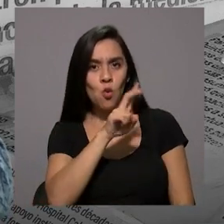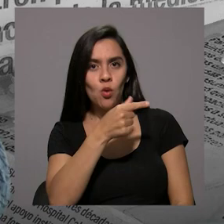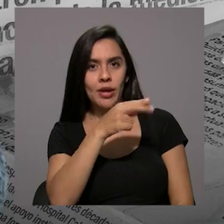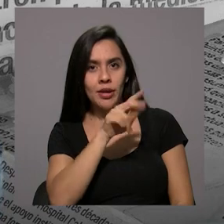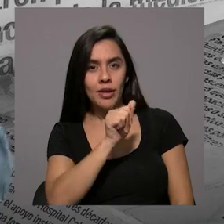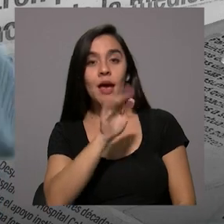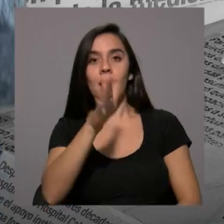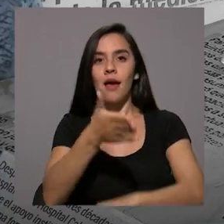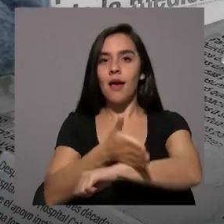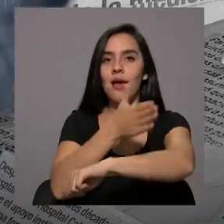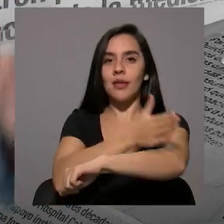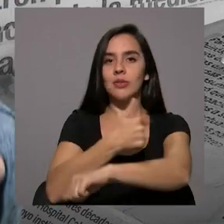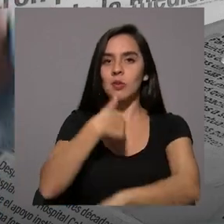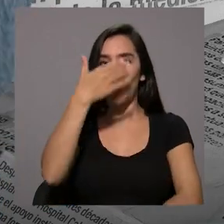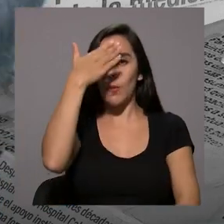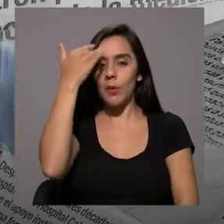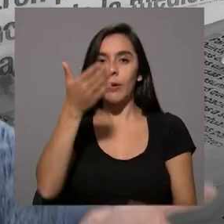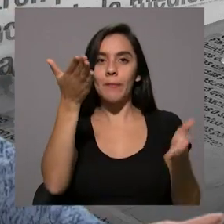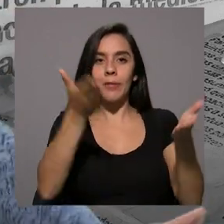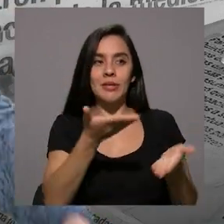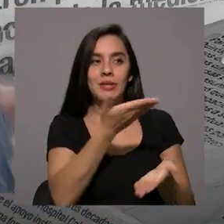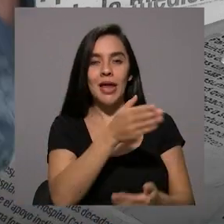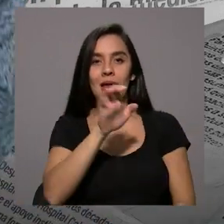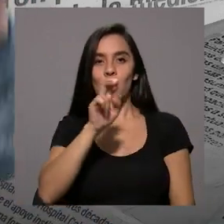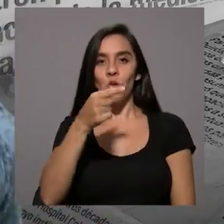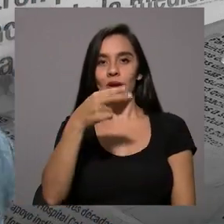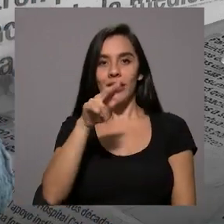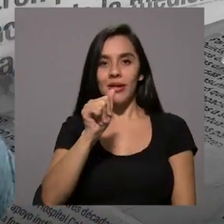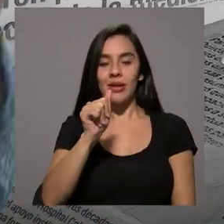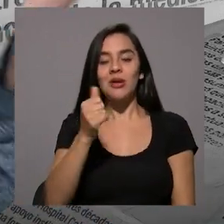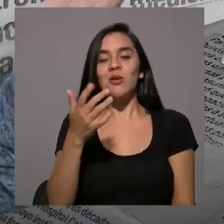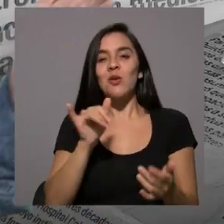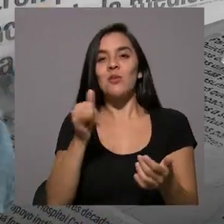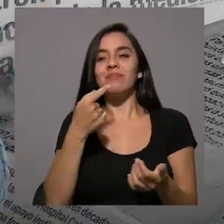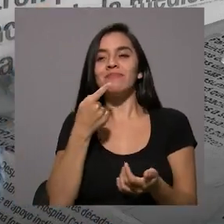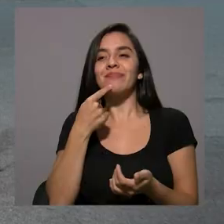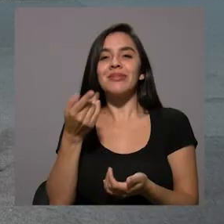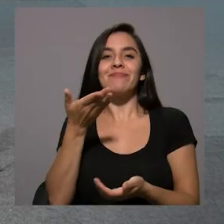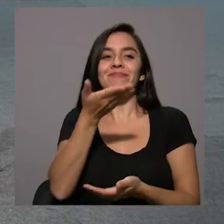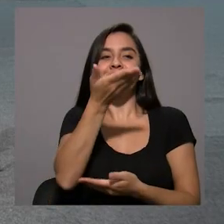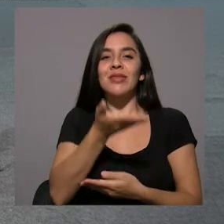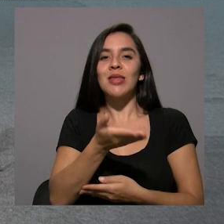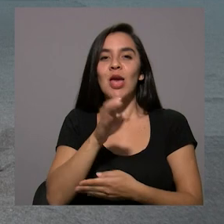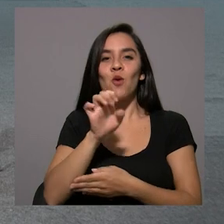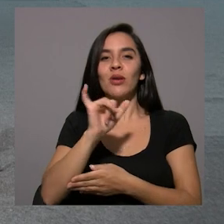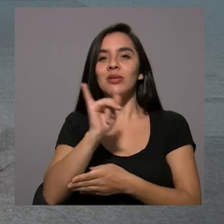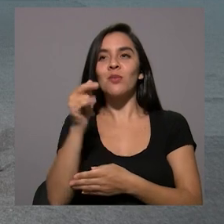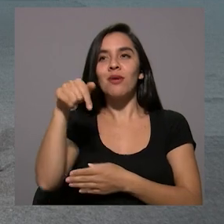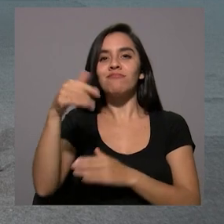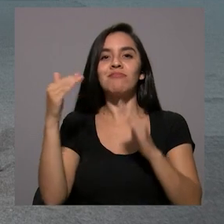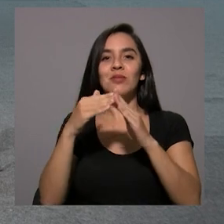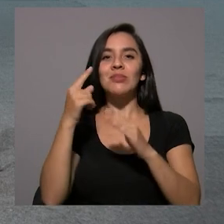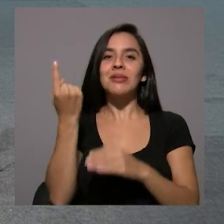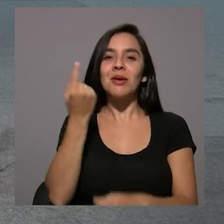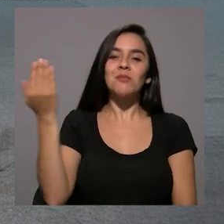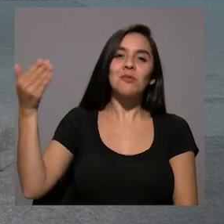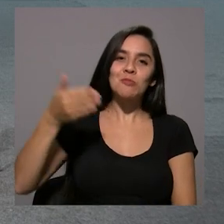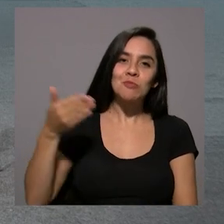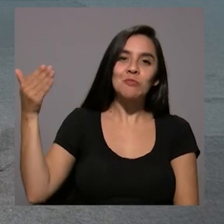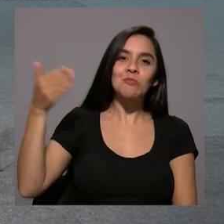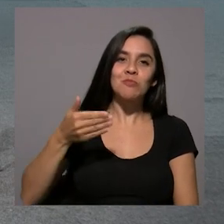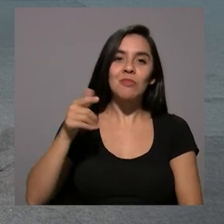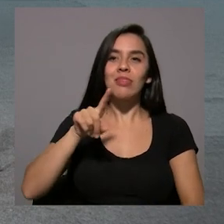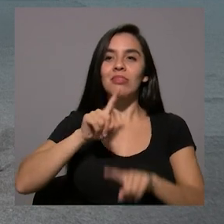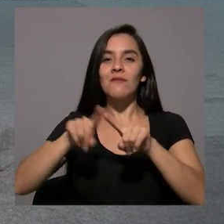Bueno, y además, antes se me olvidaba presentar a Eugenia. que ya, como aquí me dicen que es como de la casa porque ha estado en otros